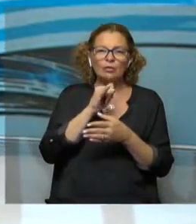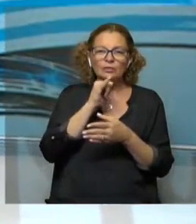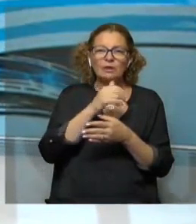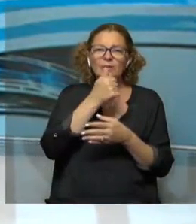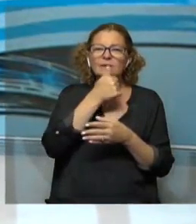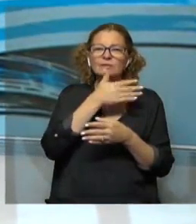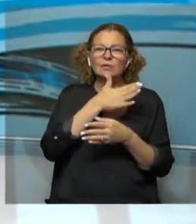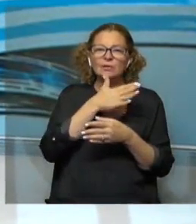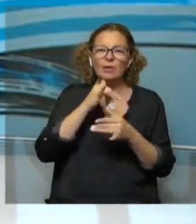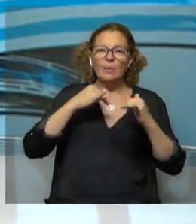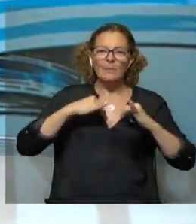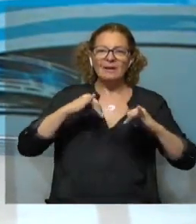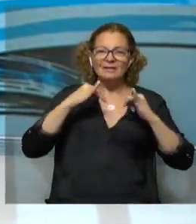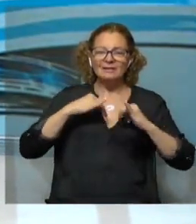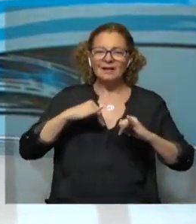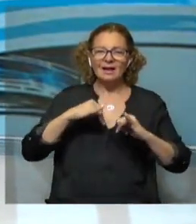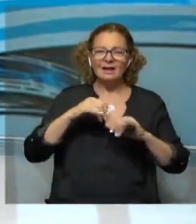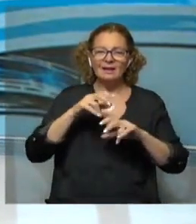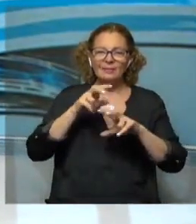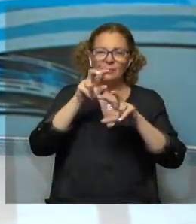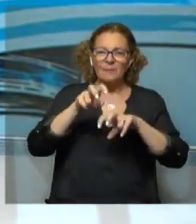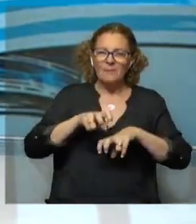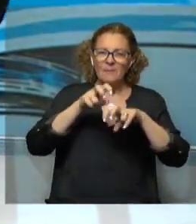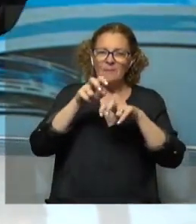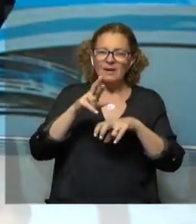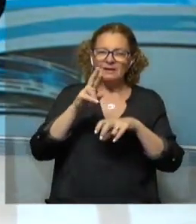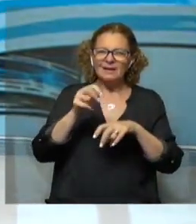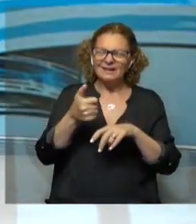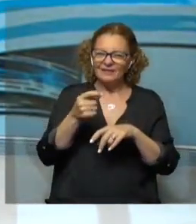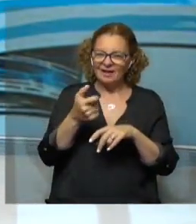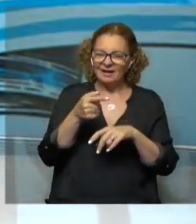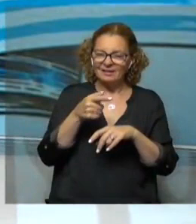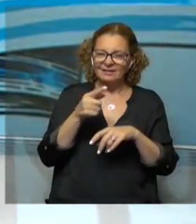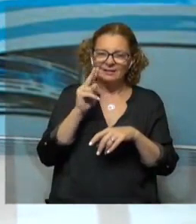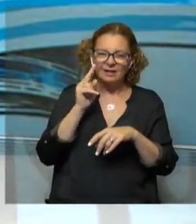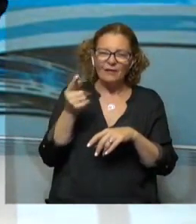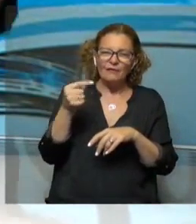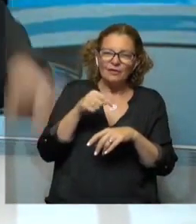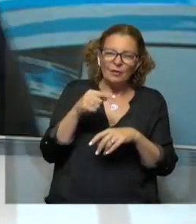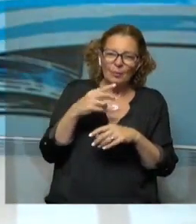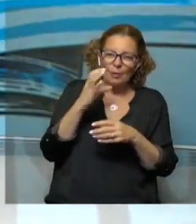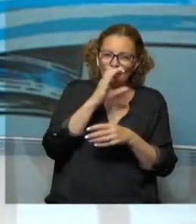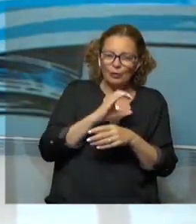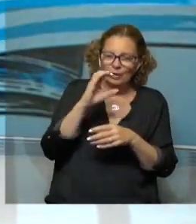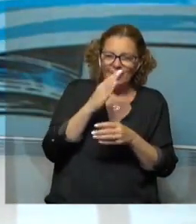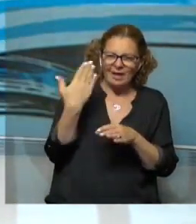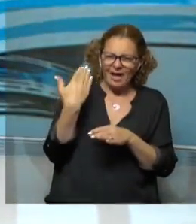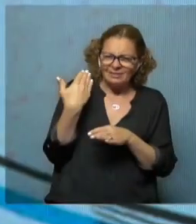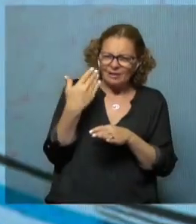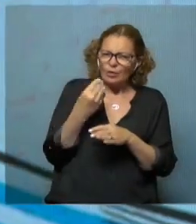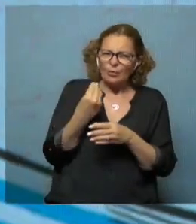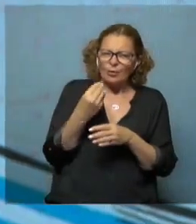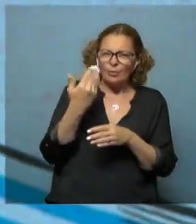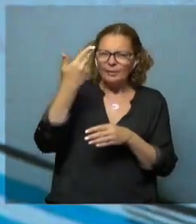cuando paseaban por el Parque Rivera y eso. ¿Desde ahí te vino la curiosidad ya desde antes o fue más de